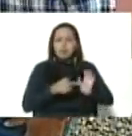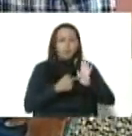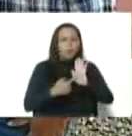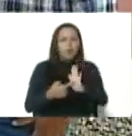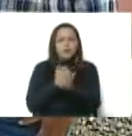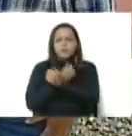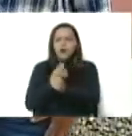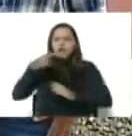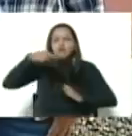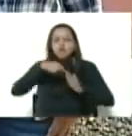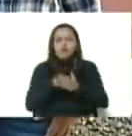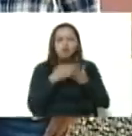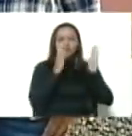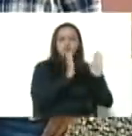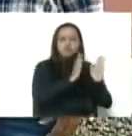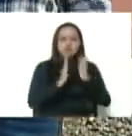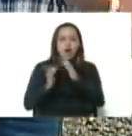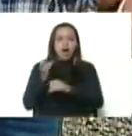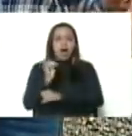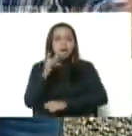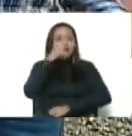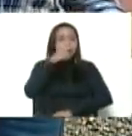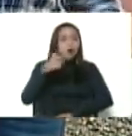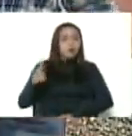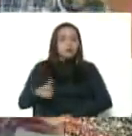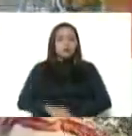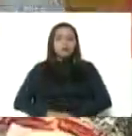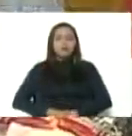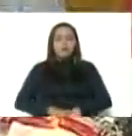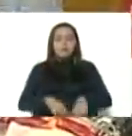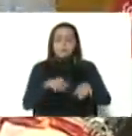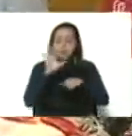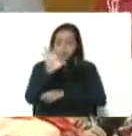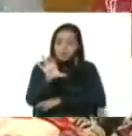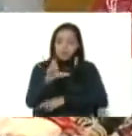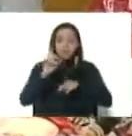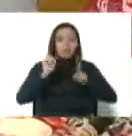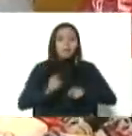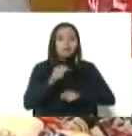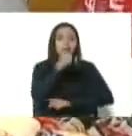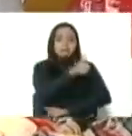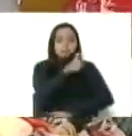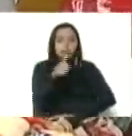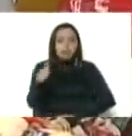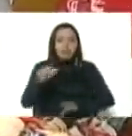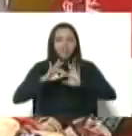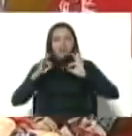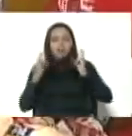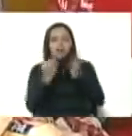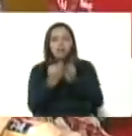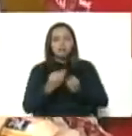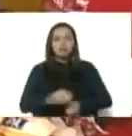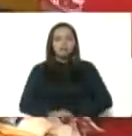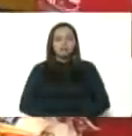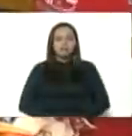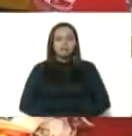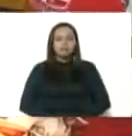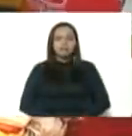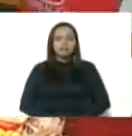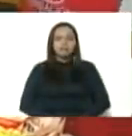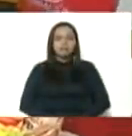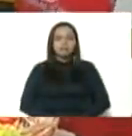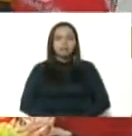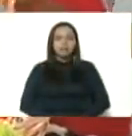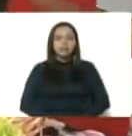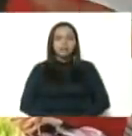y toda la organización que tiene nuestro pueblo para con la patria, pero también para con cada una de las familias. Bueno,